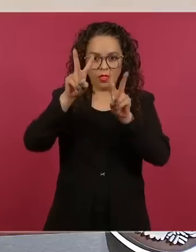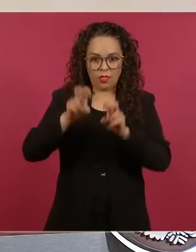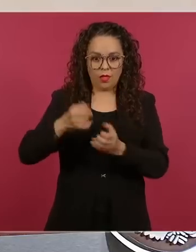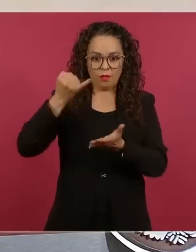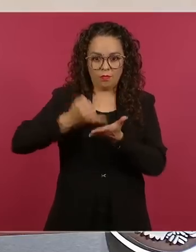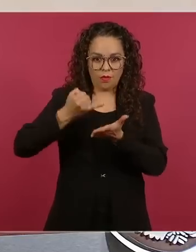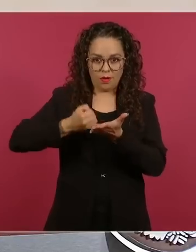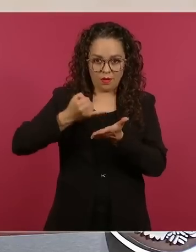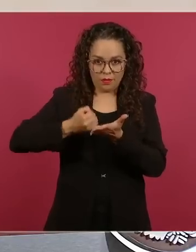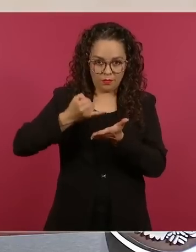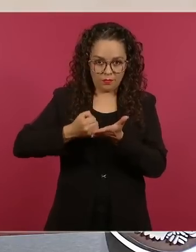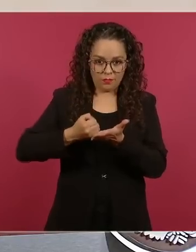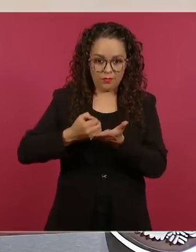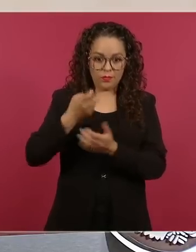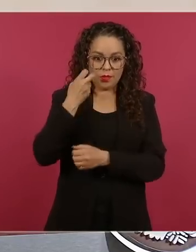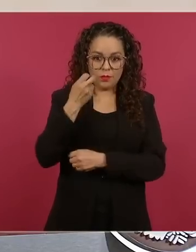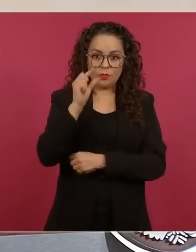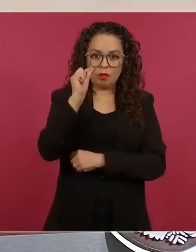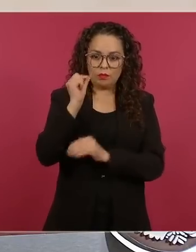tasa de interés.